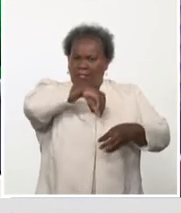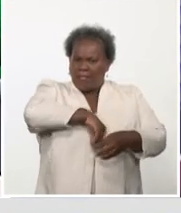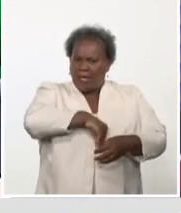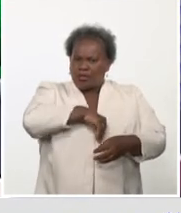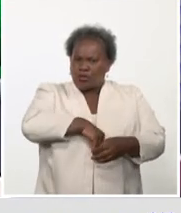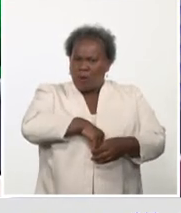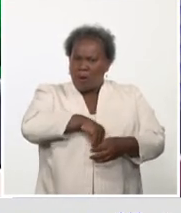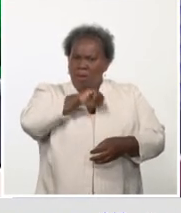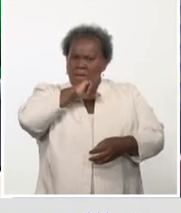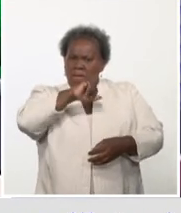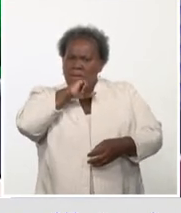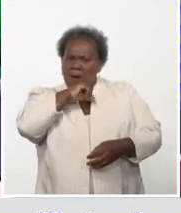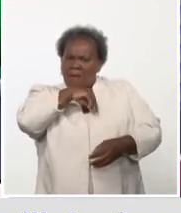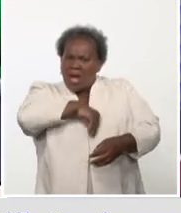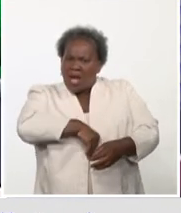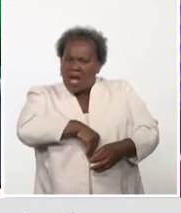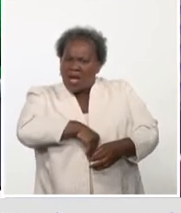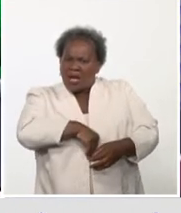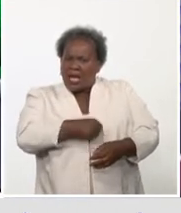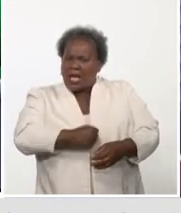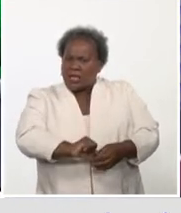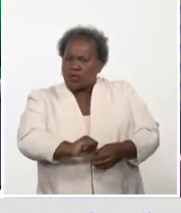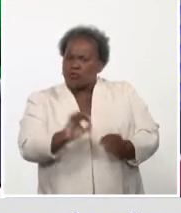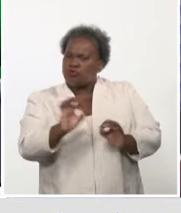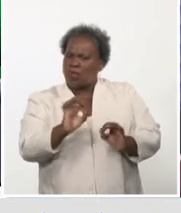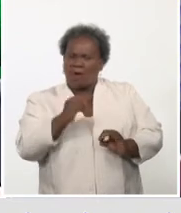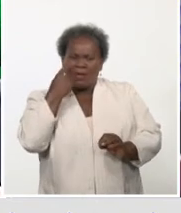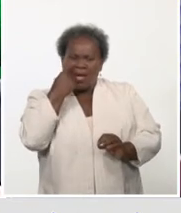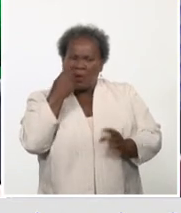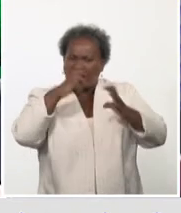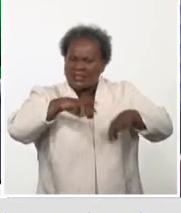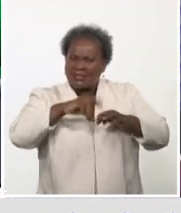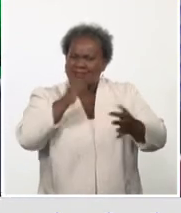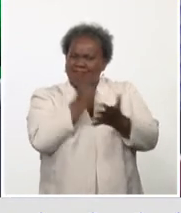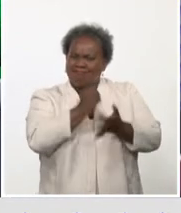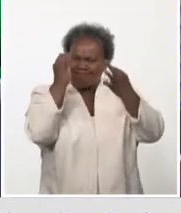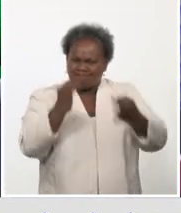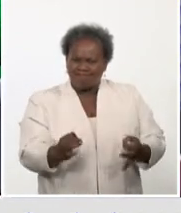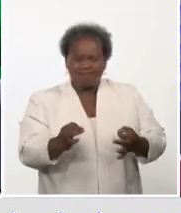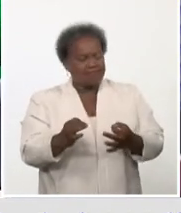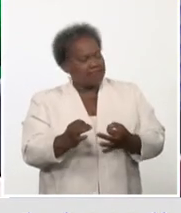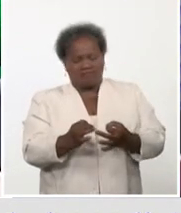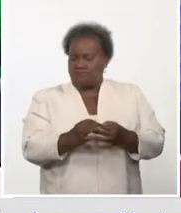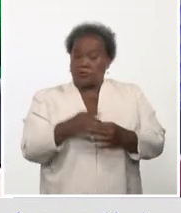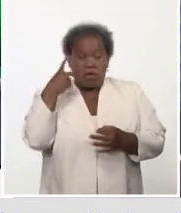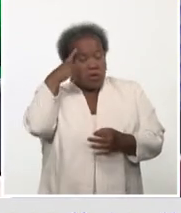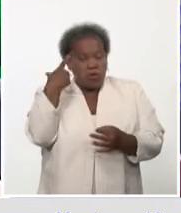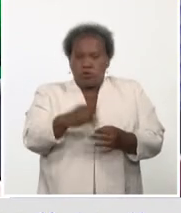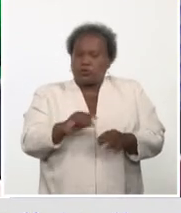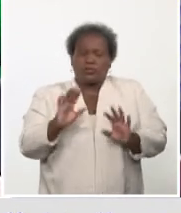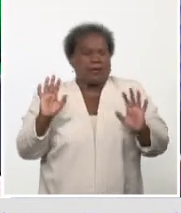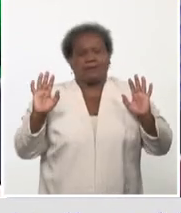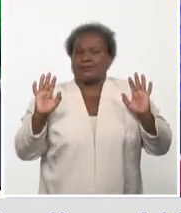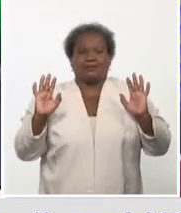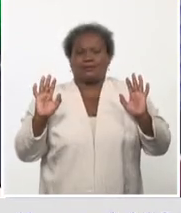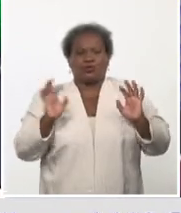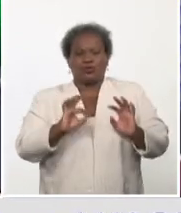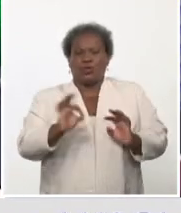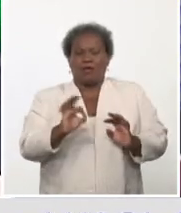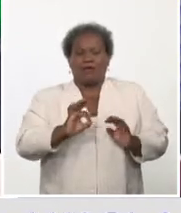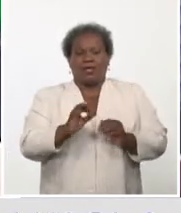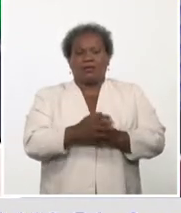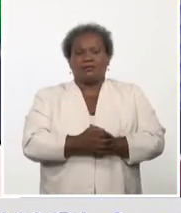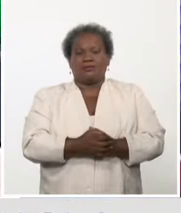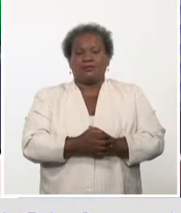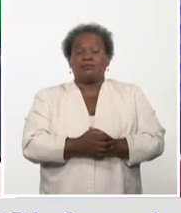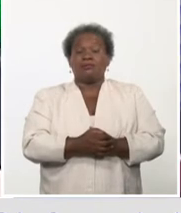madre a feto en este caso. Todavía eso no se ha categorizado de esa manera, incluso se dice que